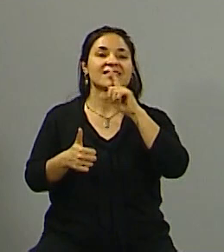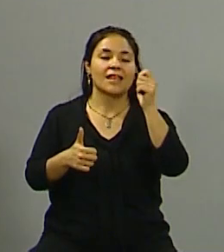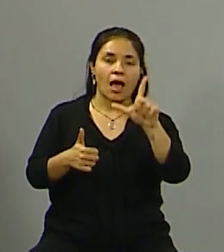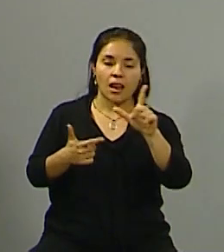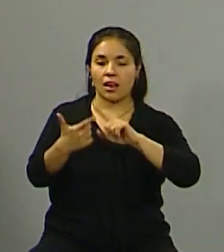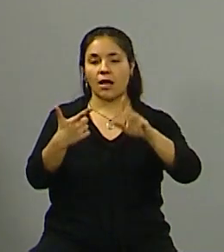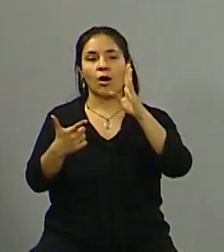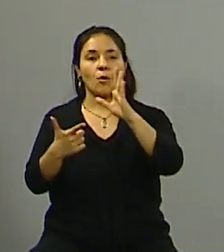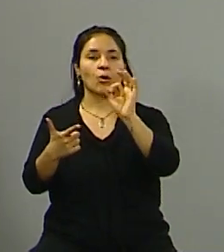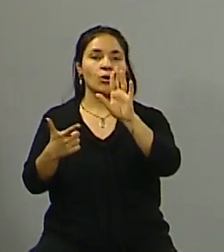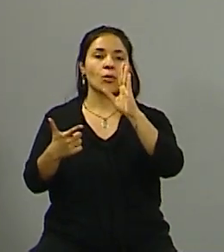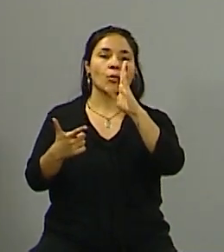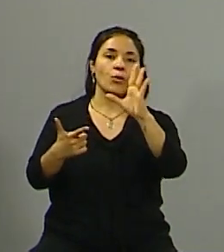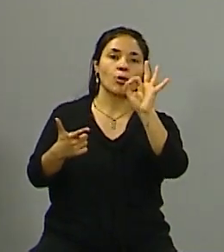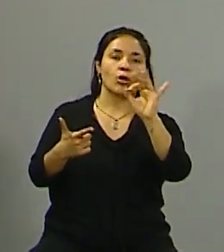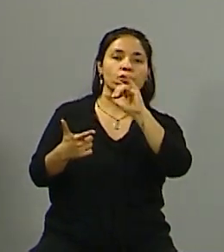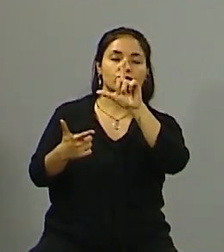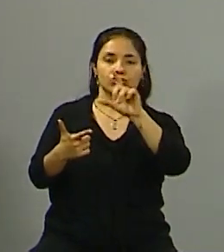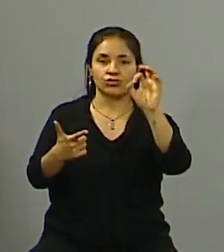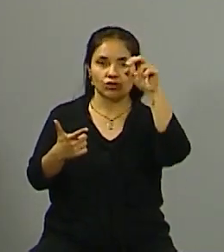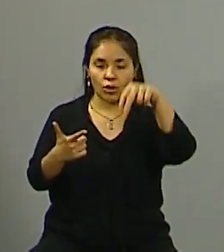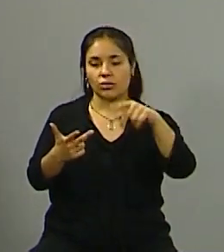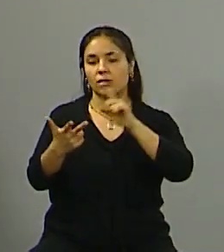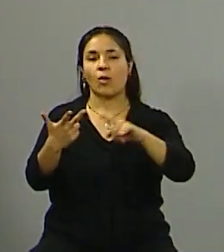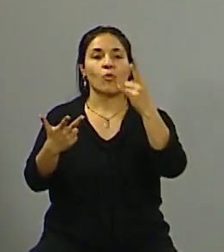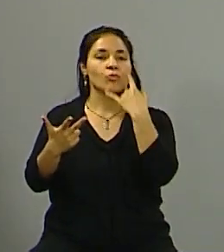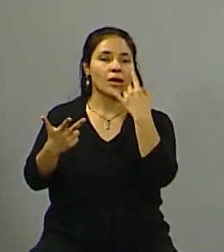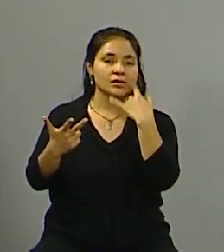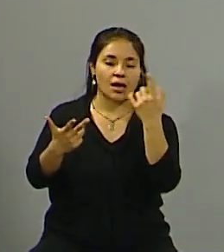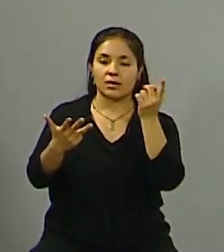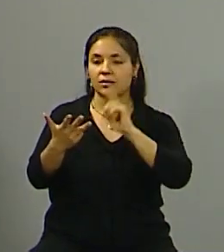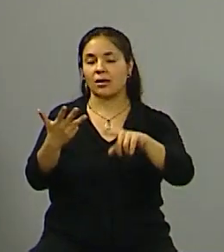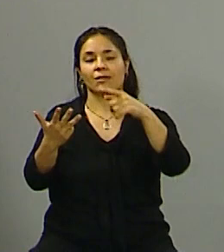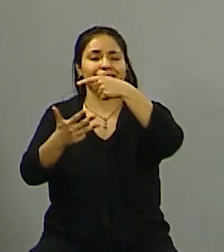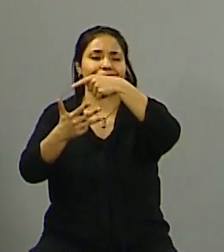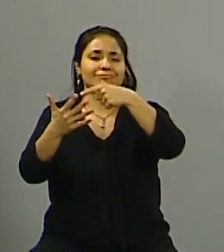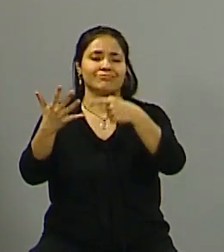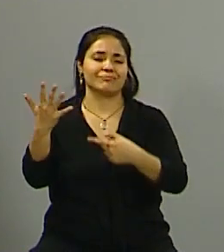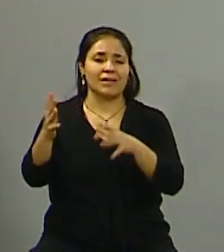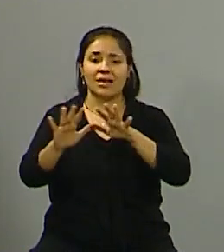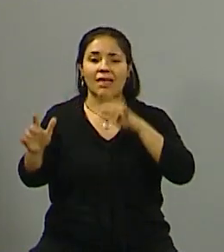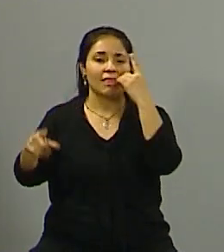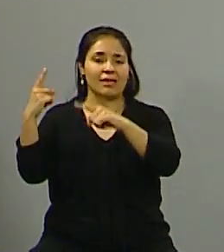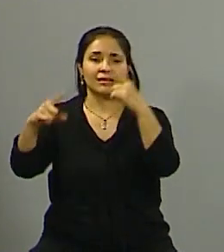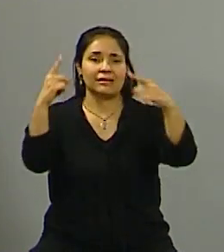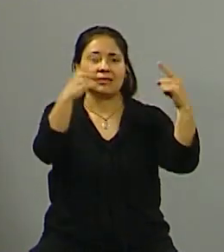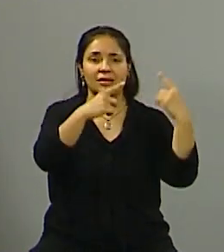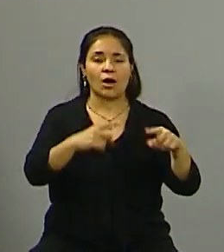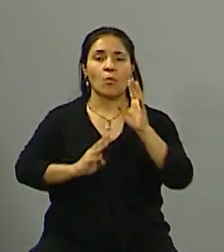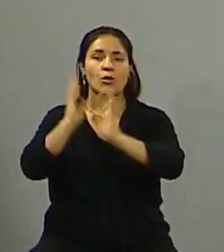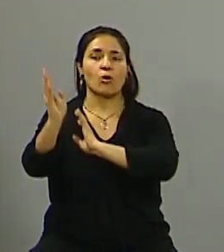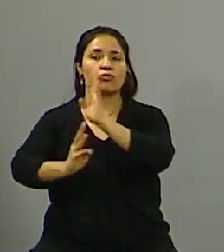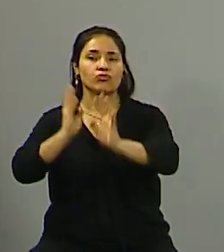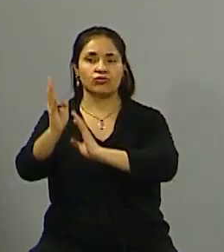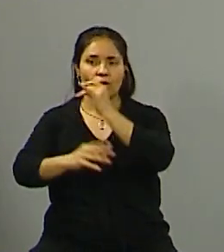de Uspallata, toda la zona de alta montaña. La verdad que es un territorio muy heterogéneo con una matriz productiva